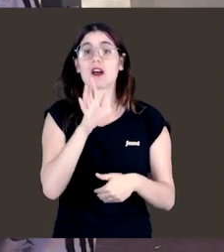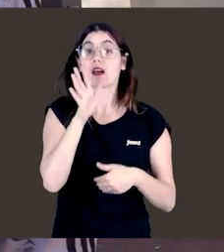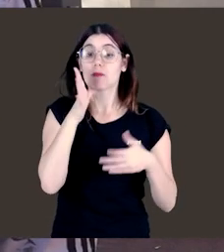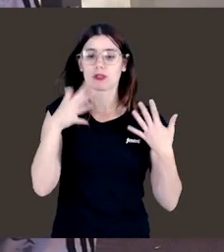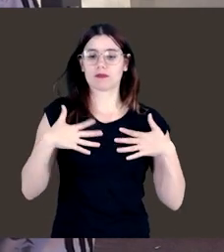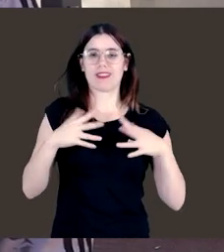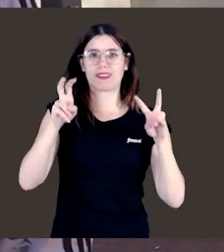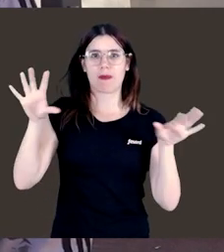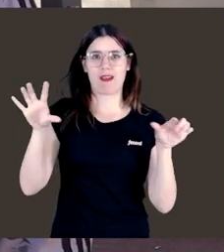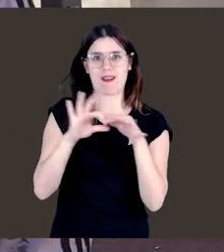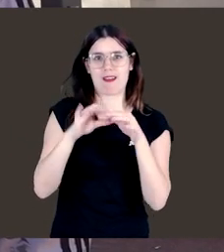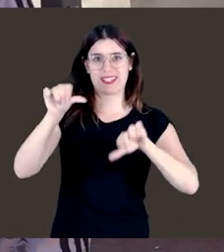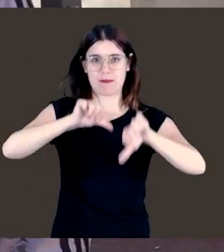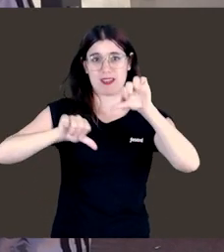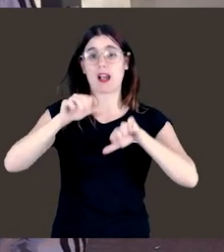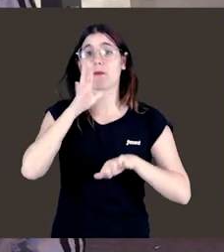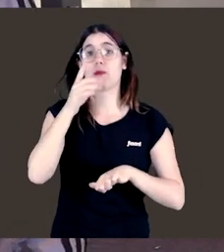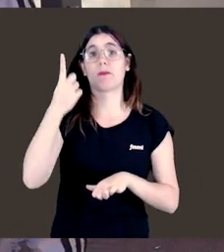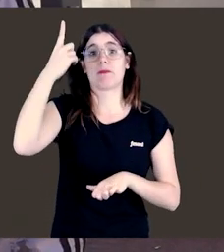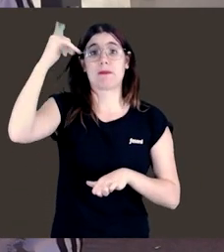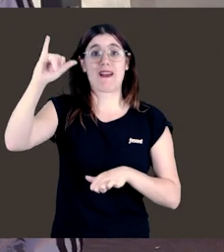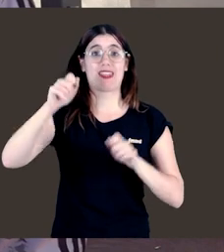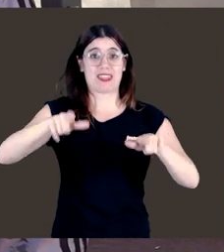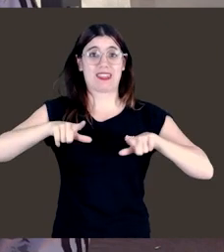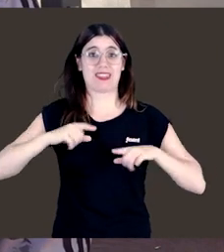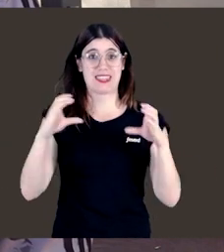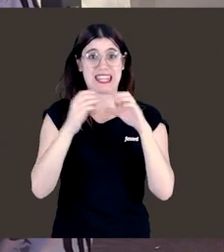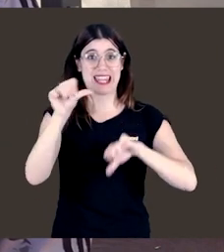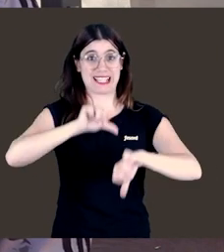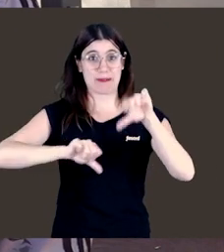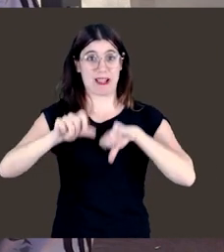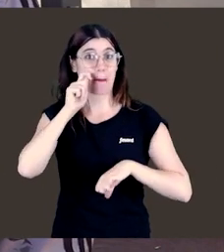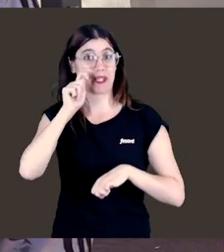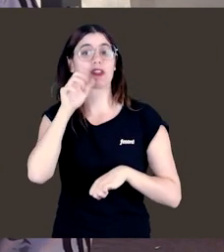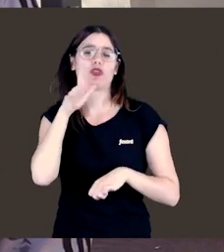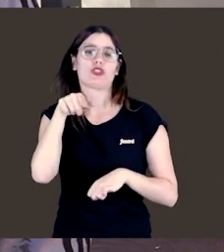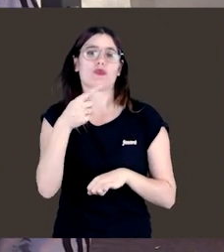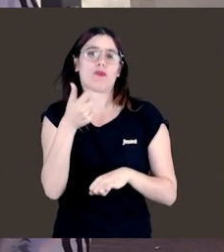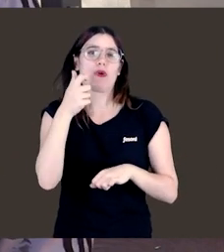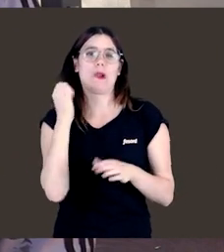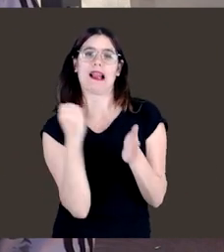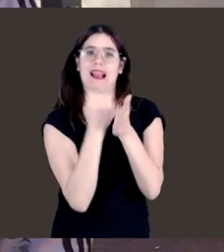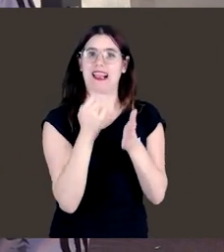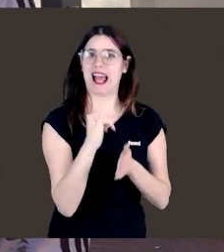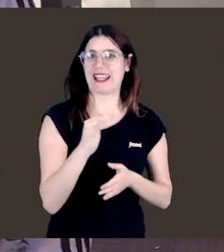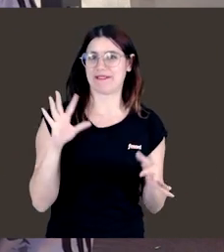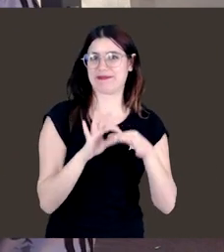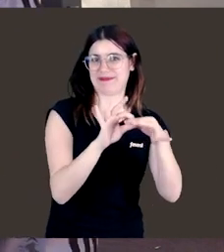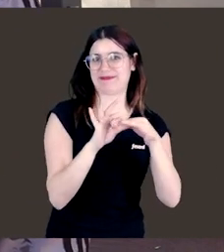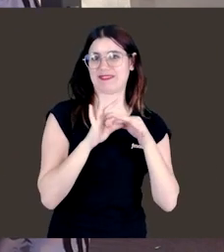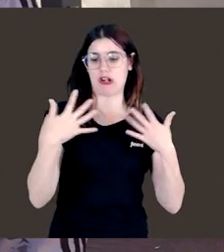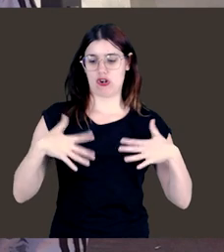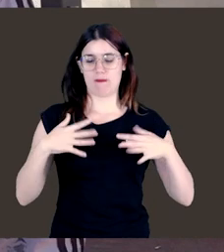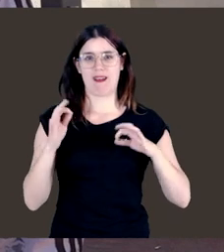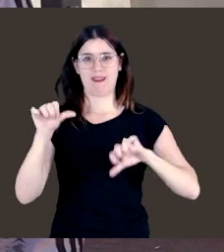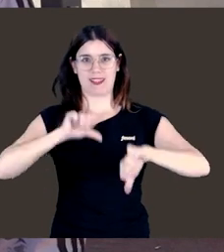que tienen que ver con la cuestión de la química, porque ella, bueno, fue la primera licenciada en ciencias químicas, entonces hay como un guiño ahí